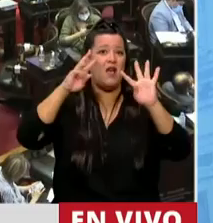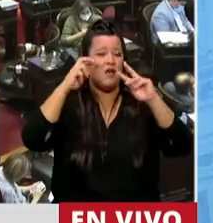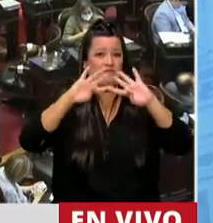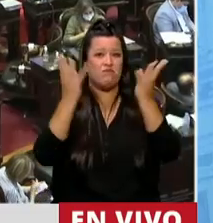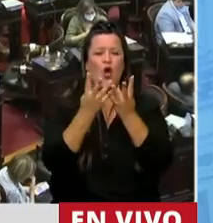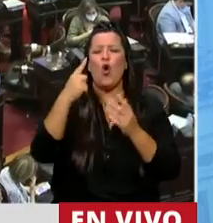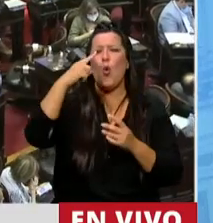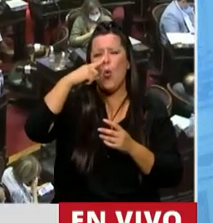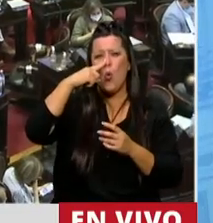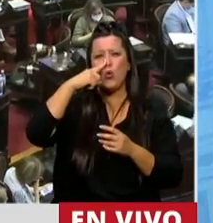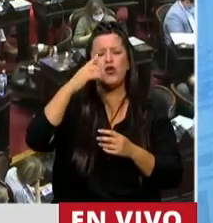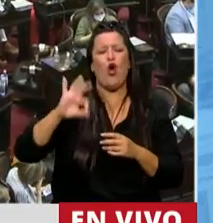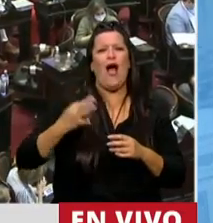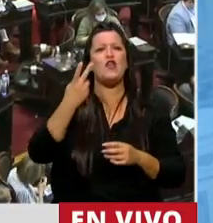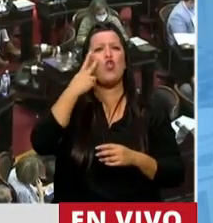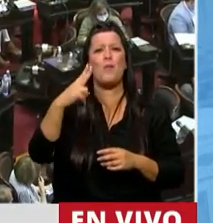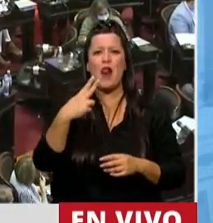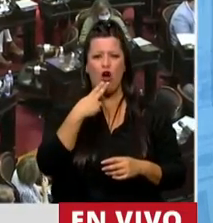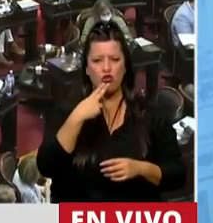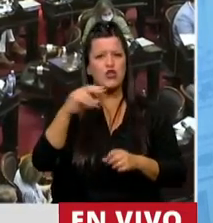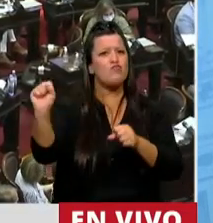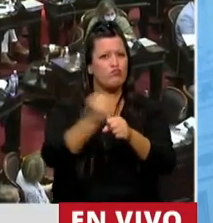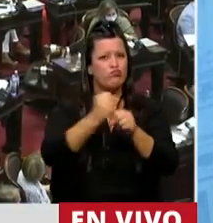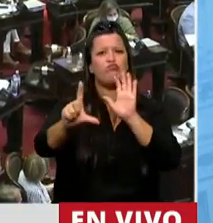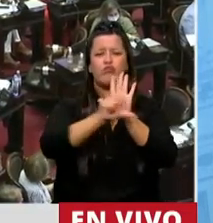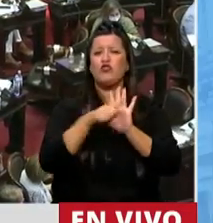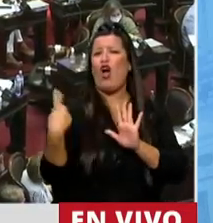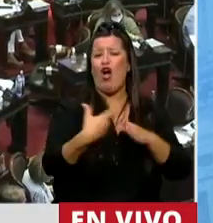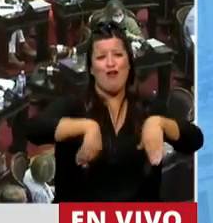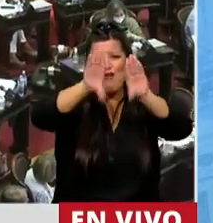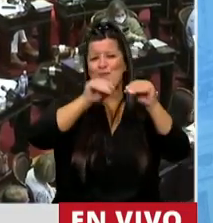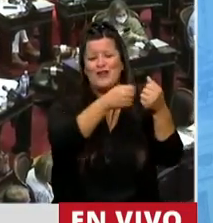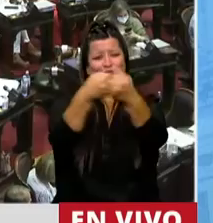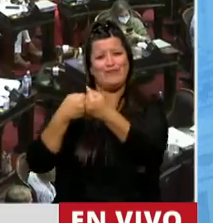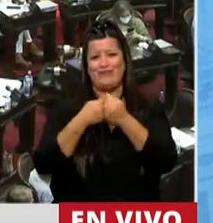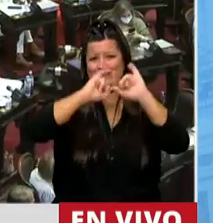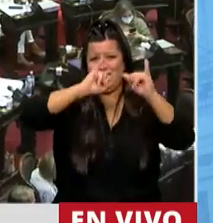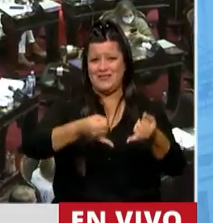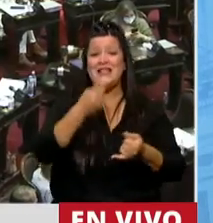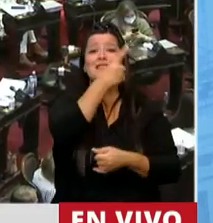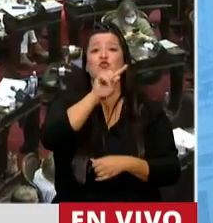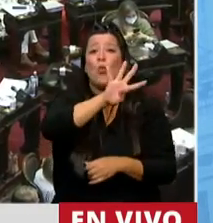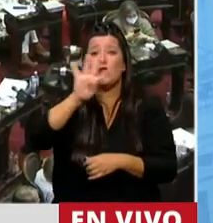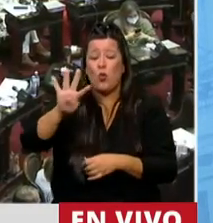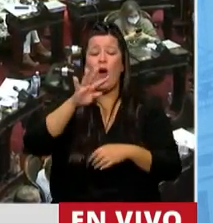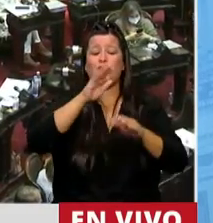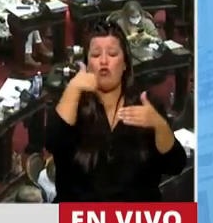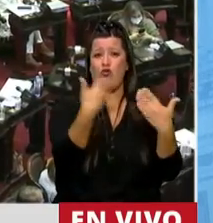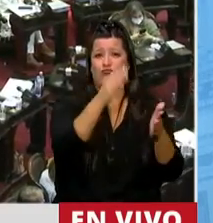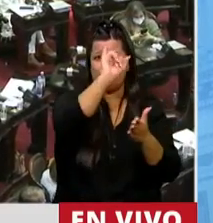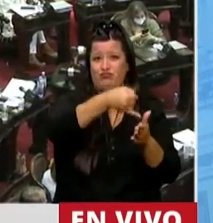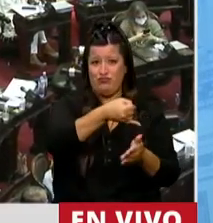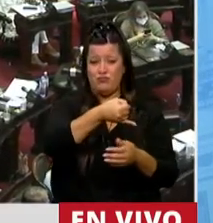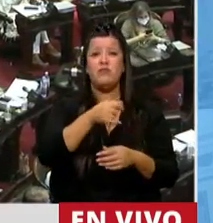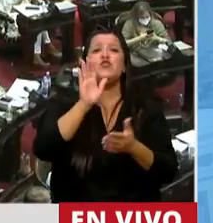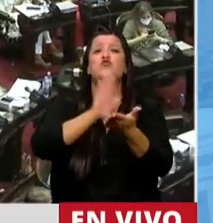votó en junio del año 2011 y fue votada por unanimidad con 144 votos afirmativos. La